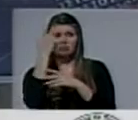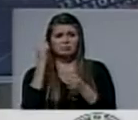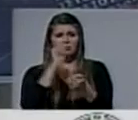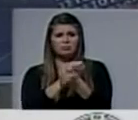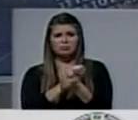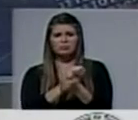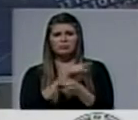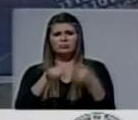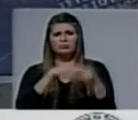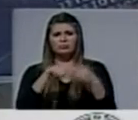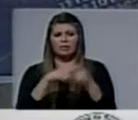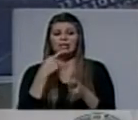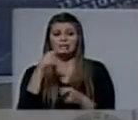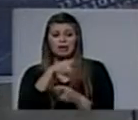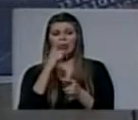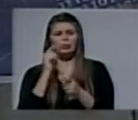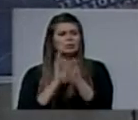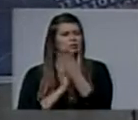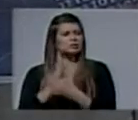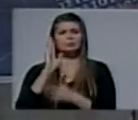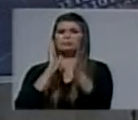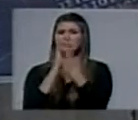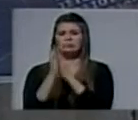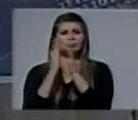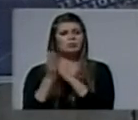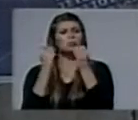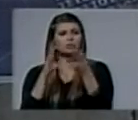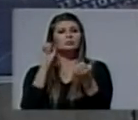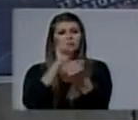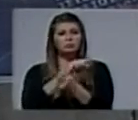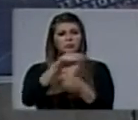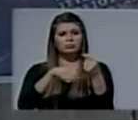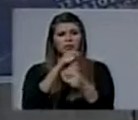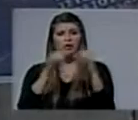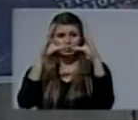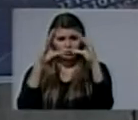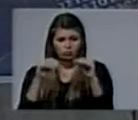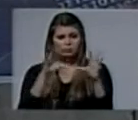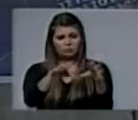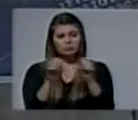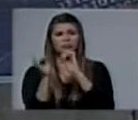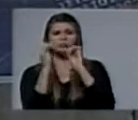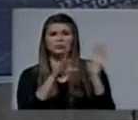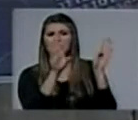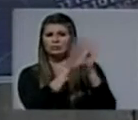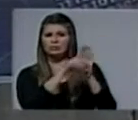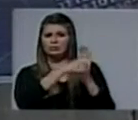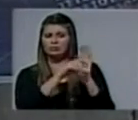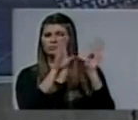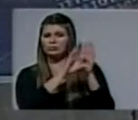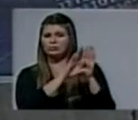este hombre siempre escapa de casa. Por esta razón lo tienen atado al árbol. Y para la noche lo encierran en una pieza.